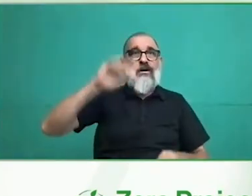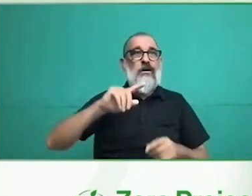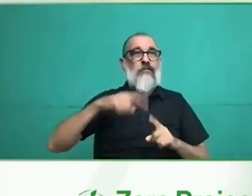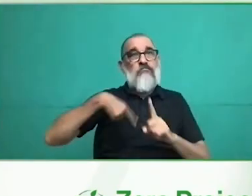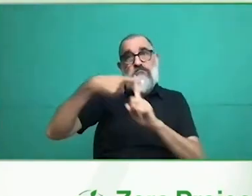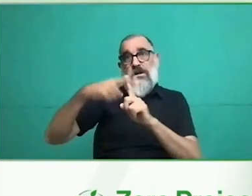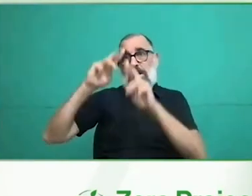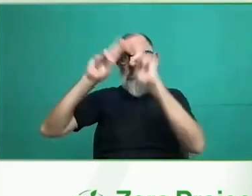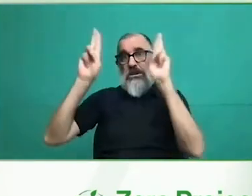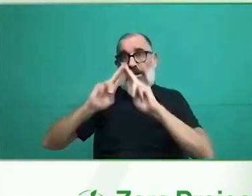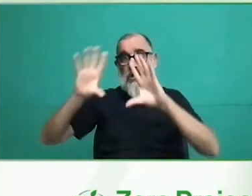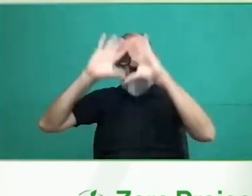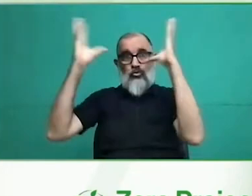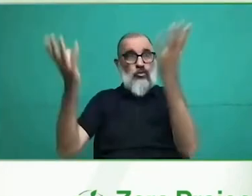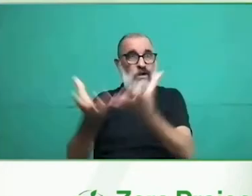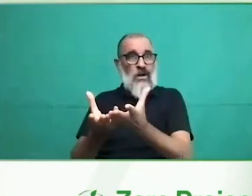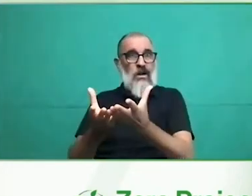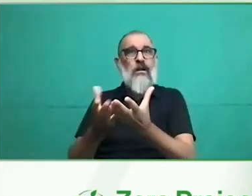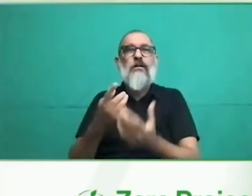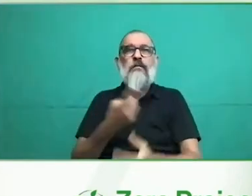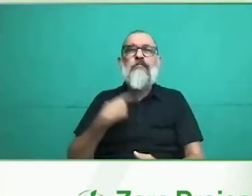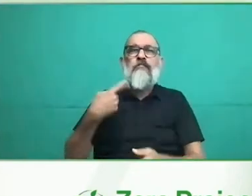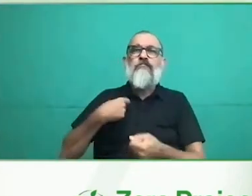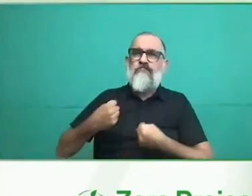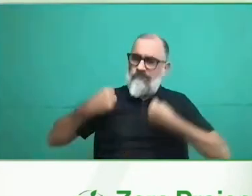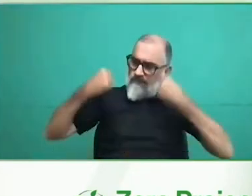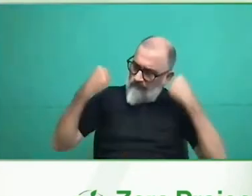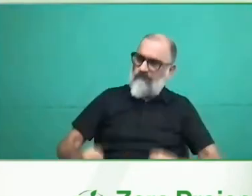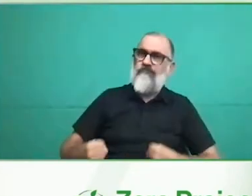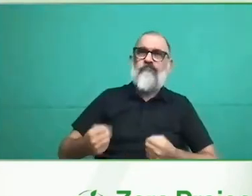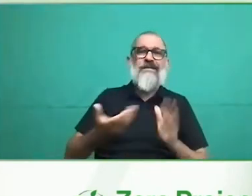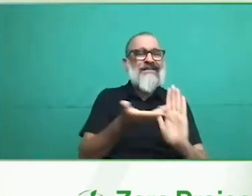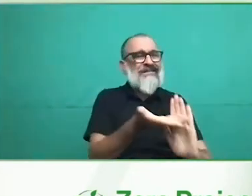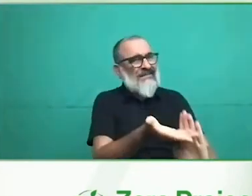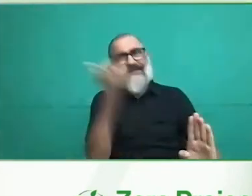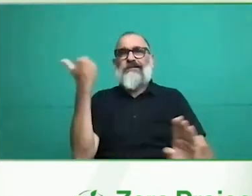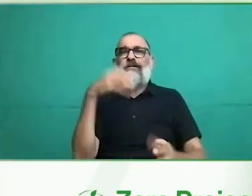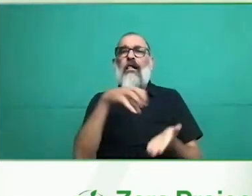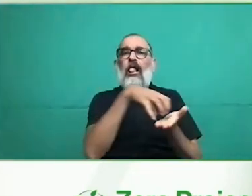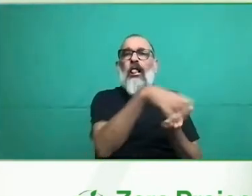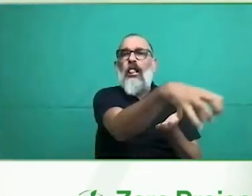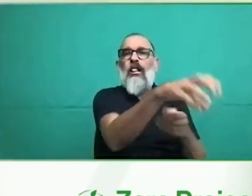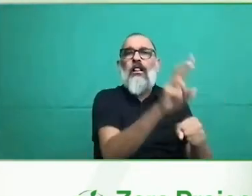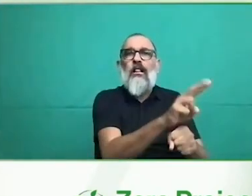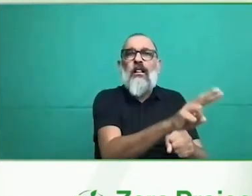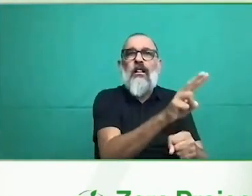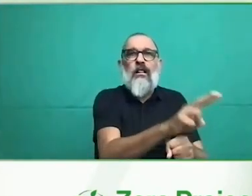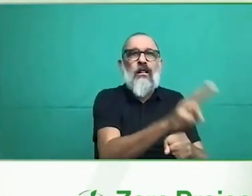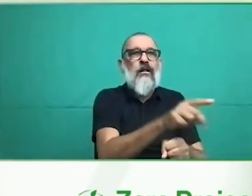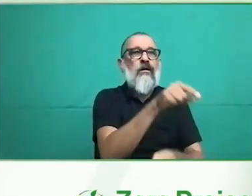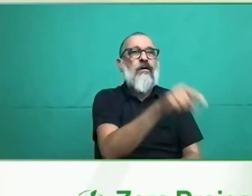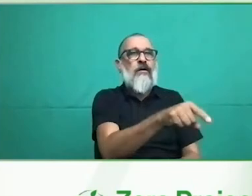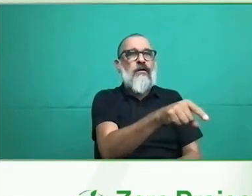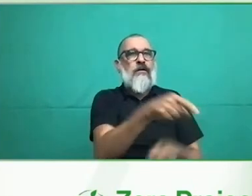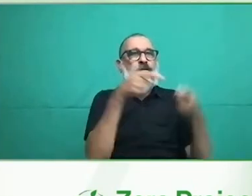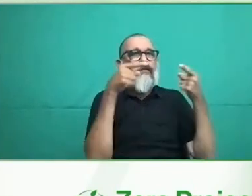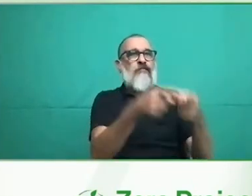transdisciplinario, donde logramos esa independencia en una discapacidad intelectual que es bastante difícil.